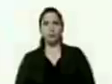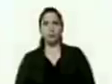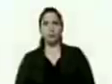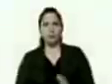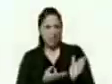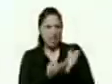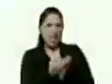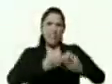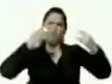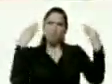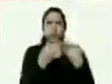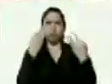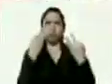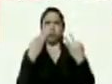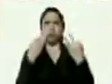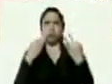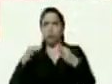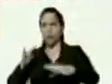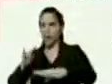leales siempre